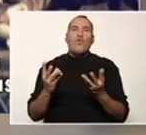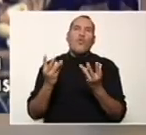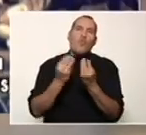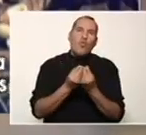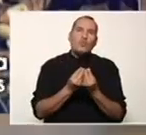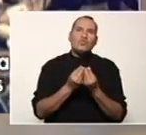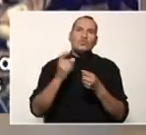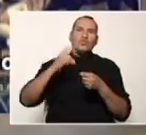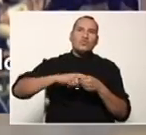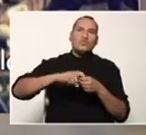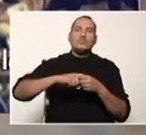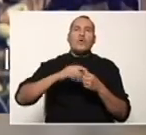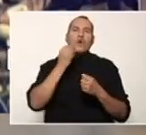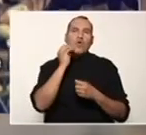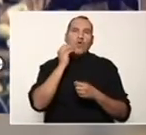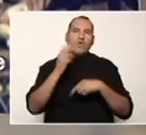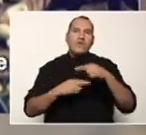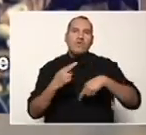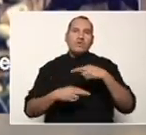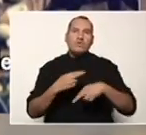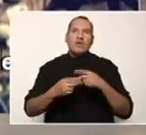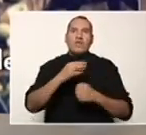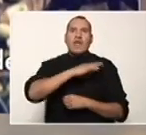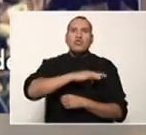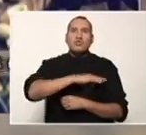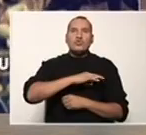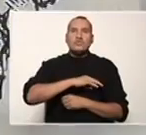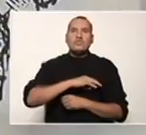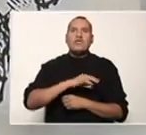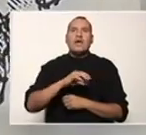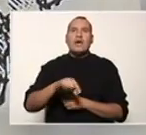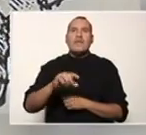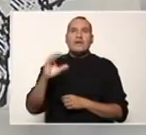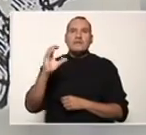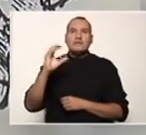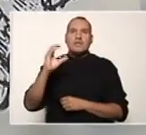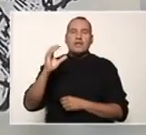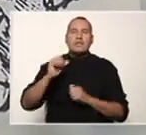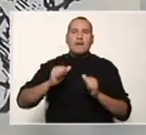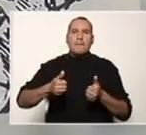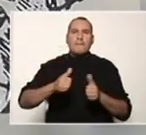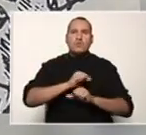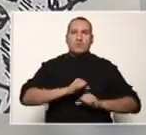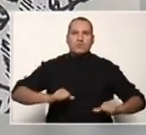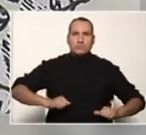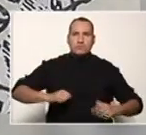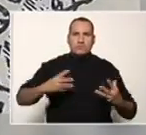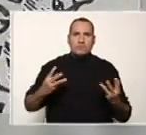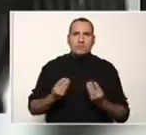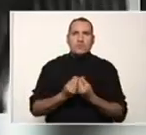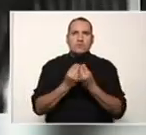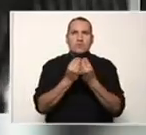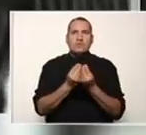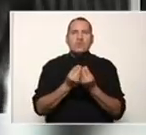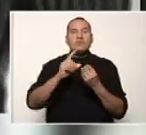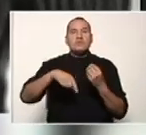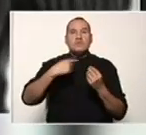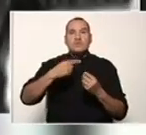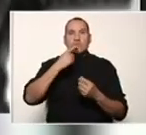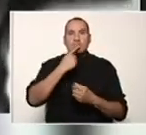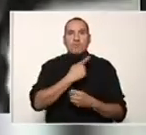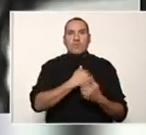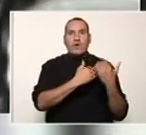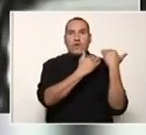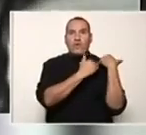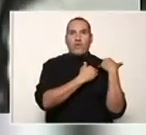revolucionarios de la sociedad patriótica de Caracas y se incorpora a las milicias de Araure y Ospino, siendo posteriormente nombrado